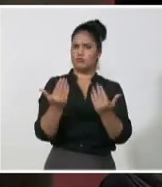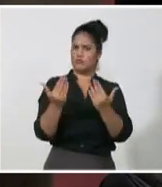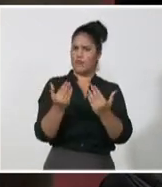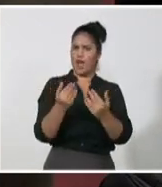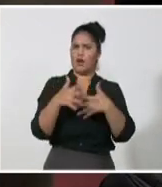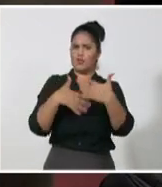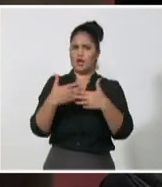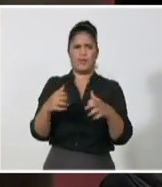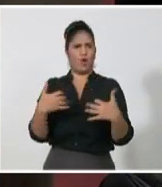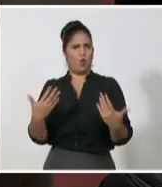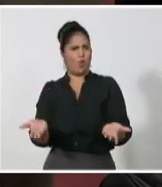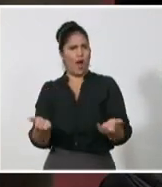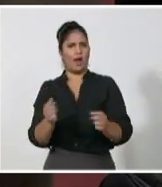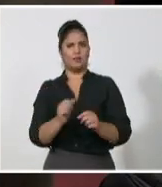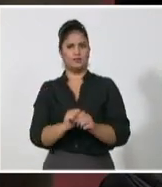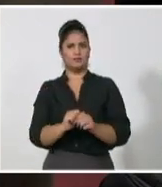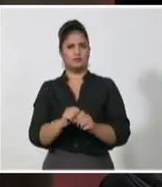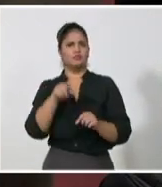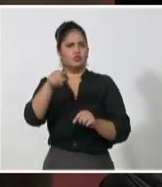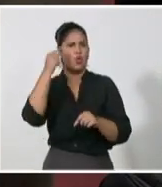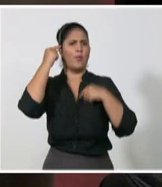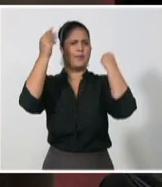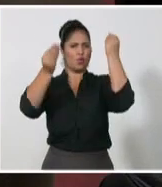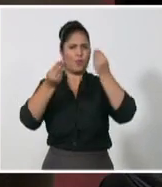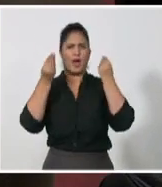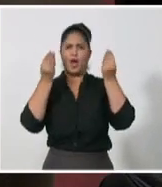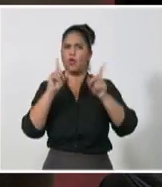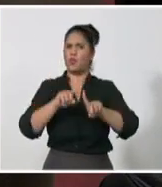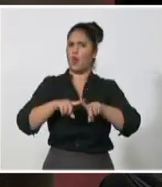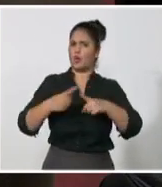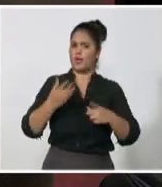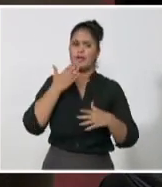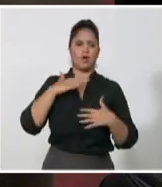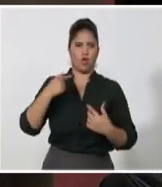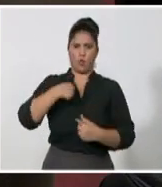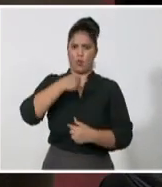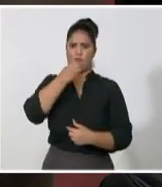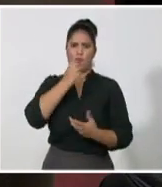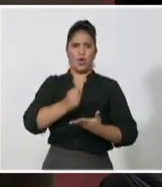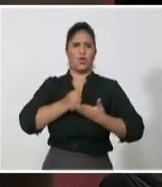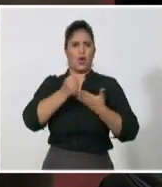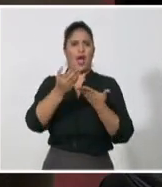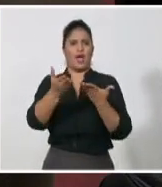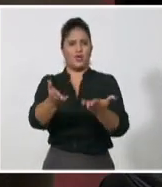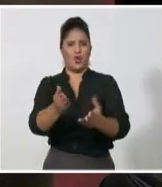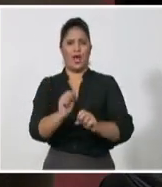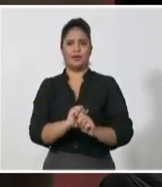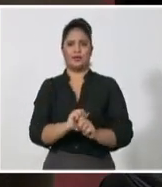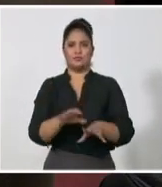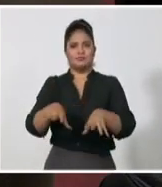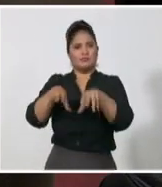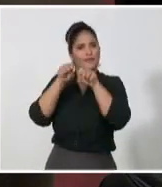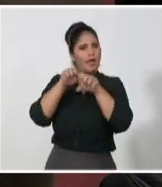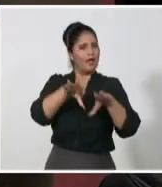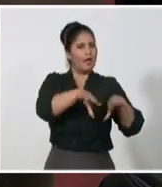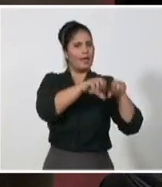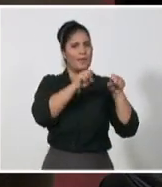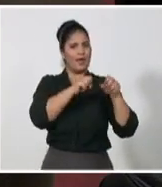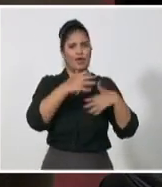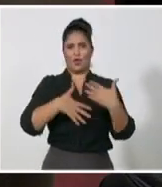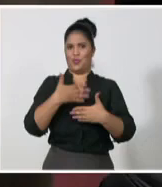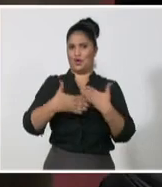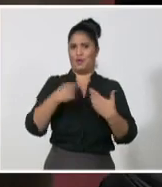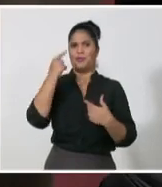nuestro, llevar esta defensa al socialismo a todos los lugares del país, convertir el discurso